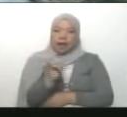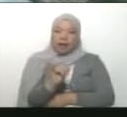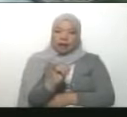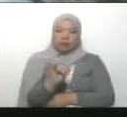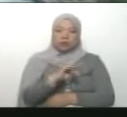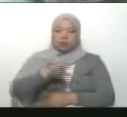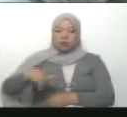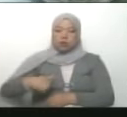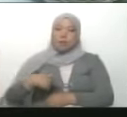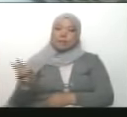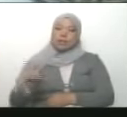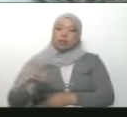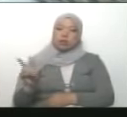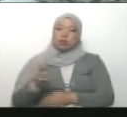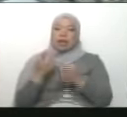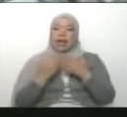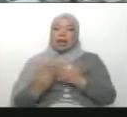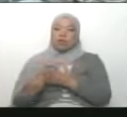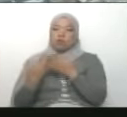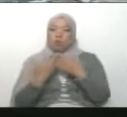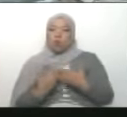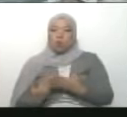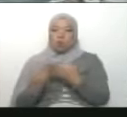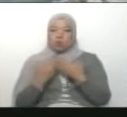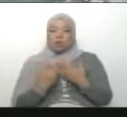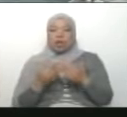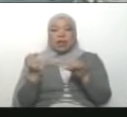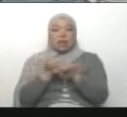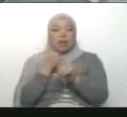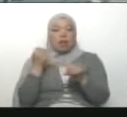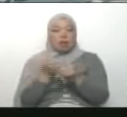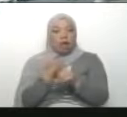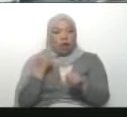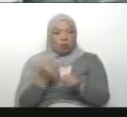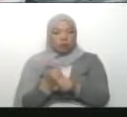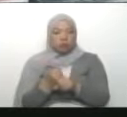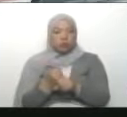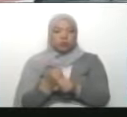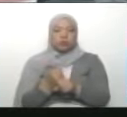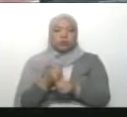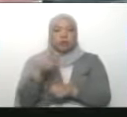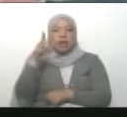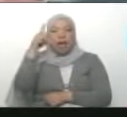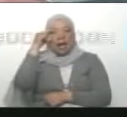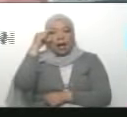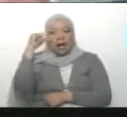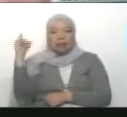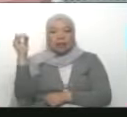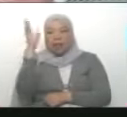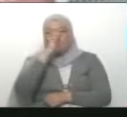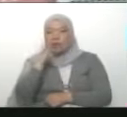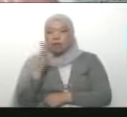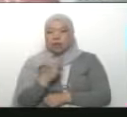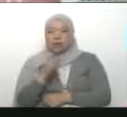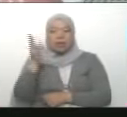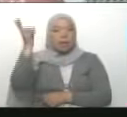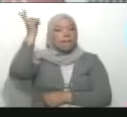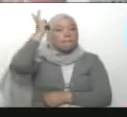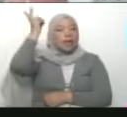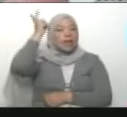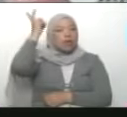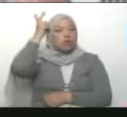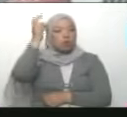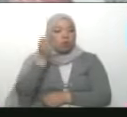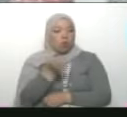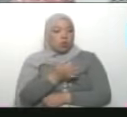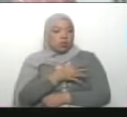en nuestro país estudiantes para este tramo académico de Haití, Perú, Brasil, Ecuador y Chile. Y